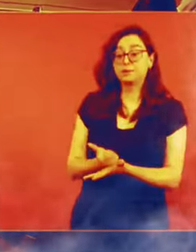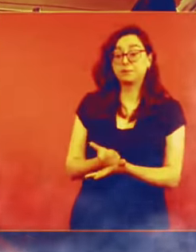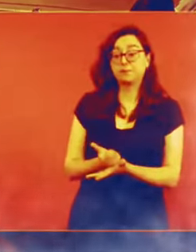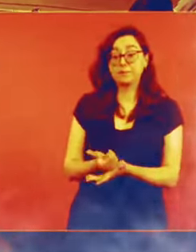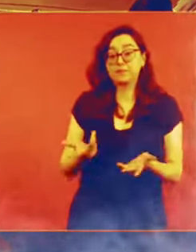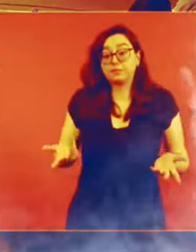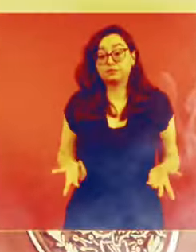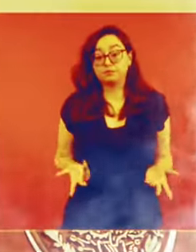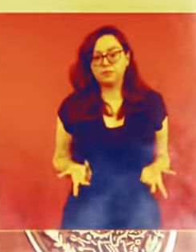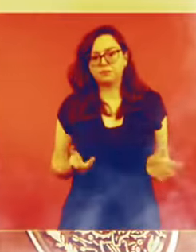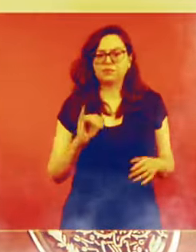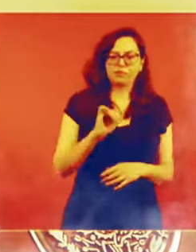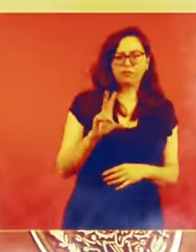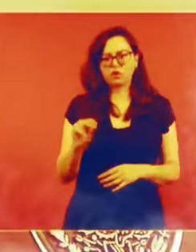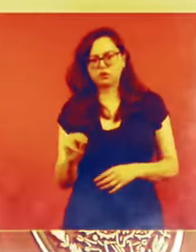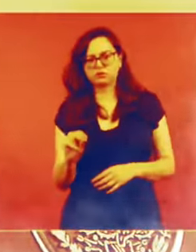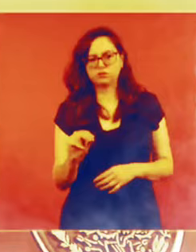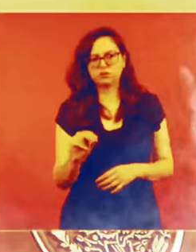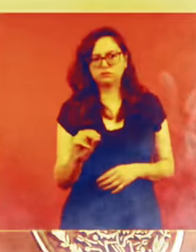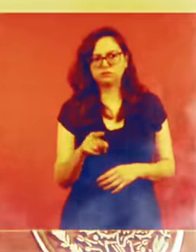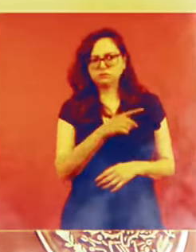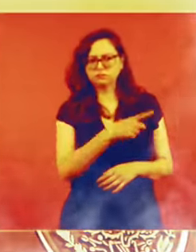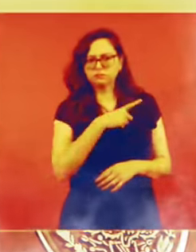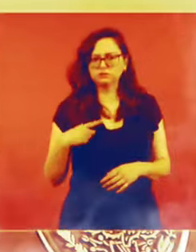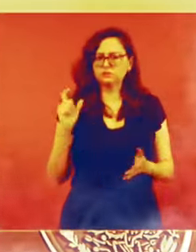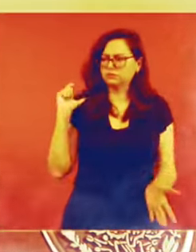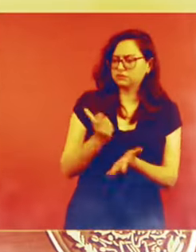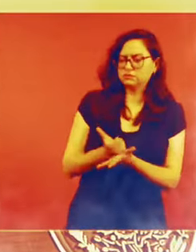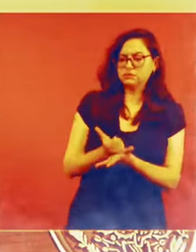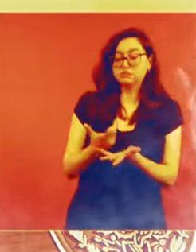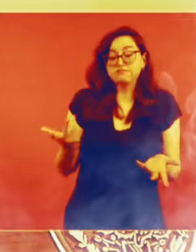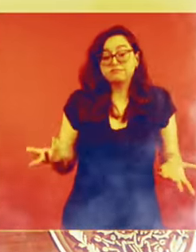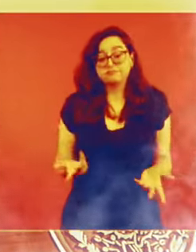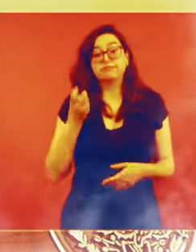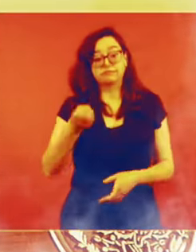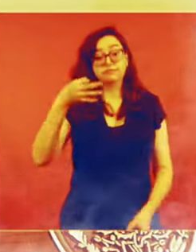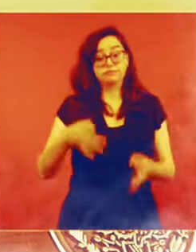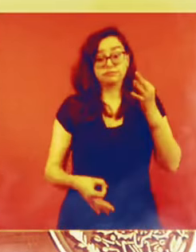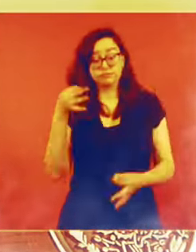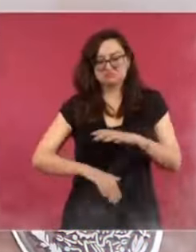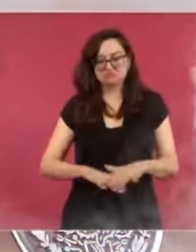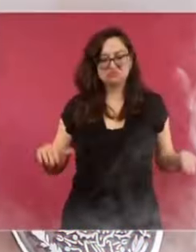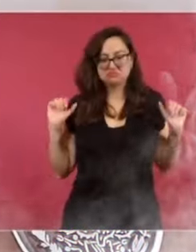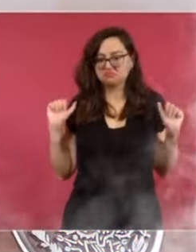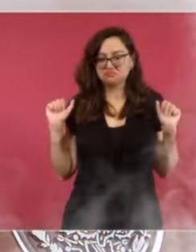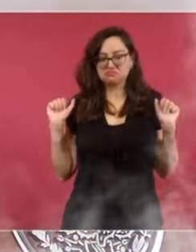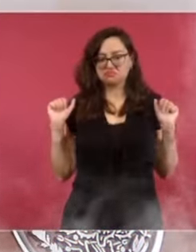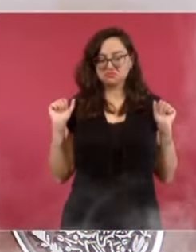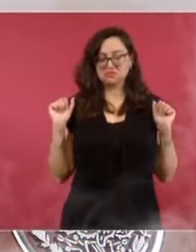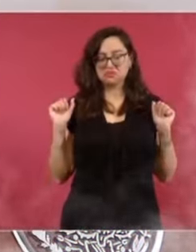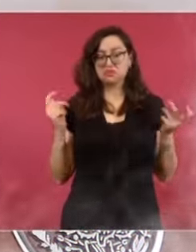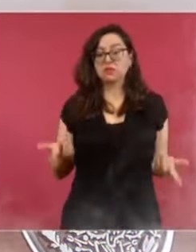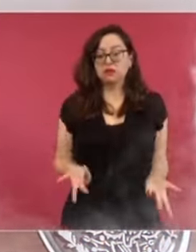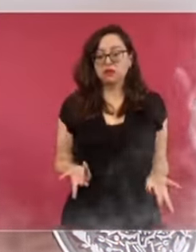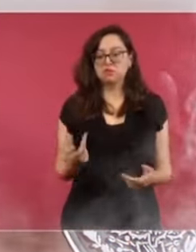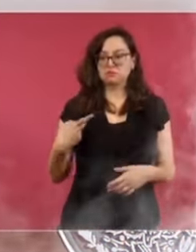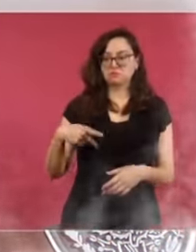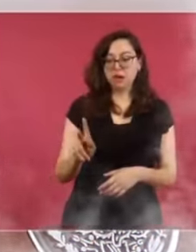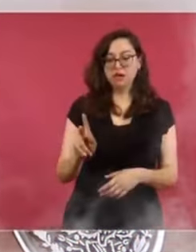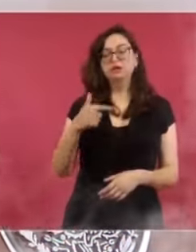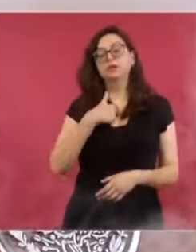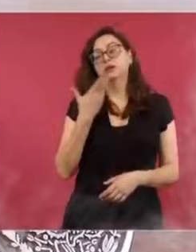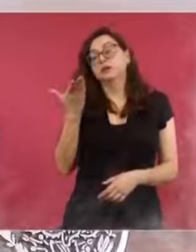Desde luego no es que eso sea exactamente, pero es lo que está en litigio. Lo único que yo les pediría